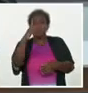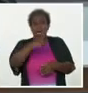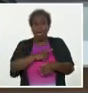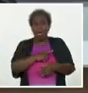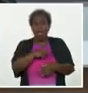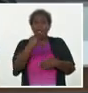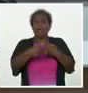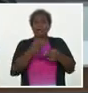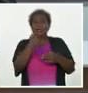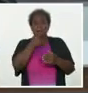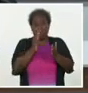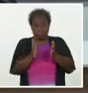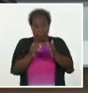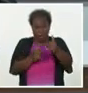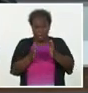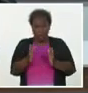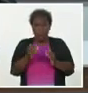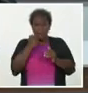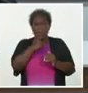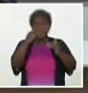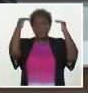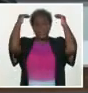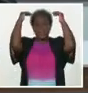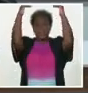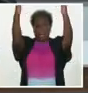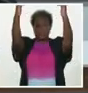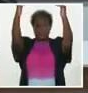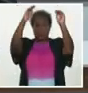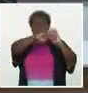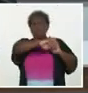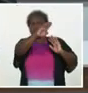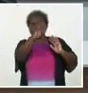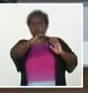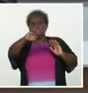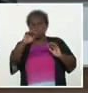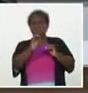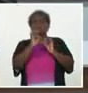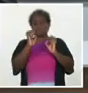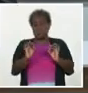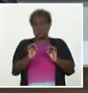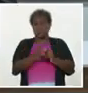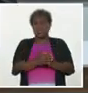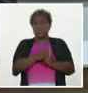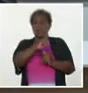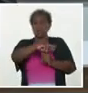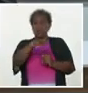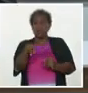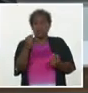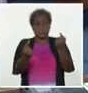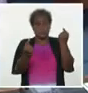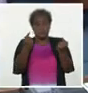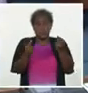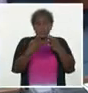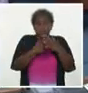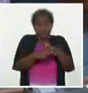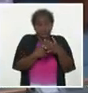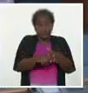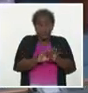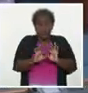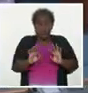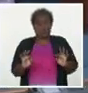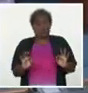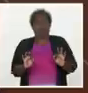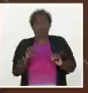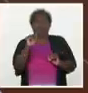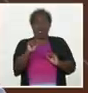Hay que hacer más techo rígido de bóveda con ladrillos. Y hay que buscar soluciones alternativas. En la agenda